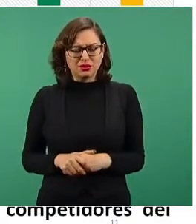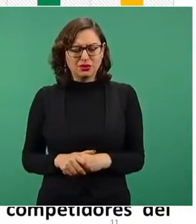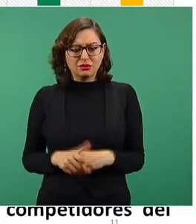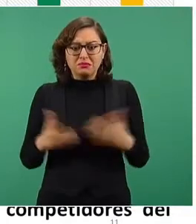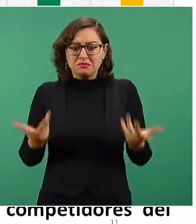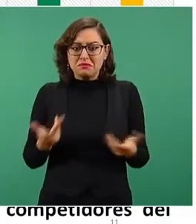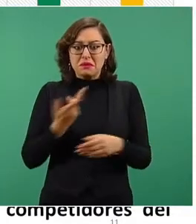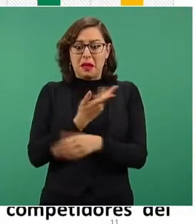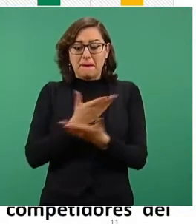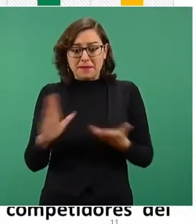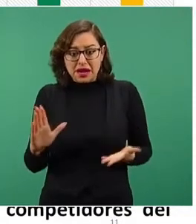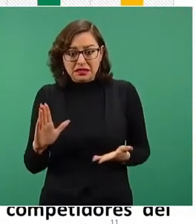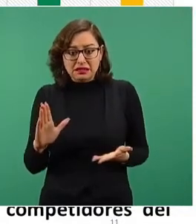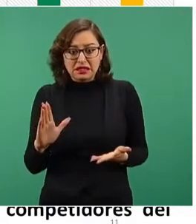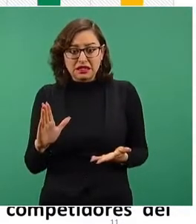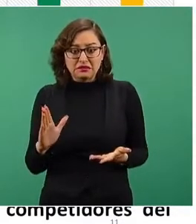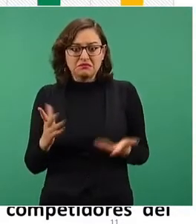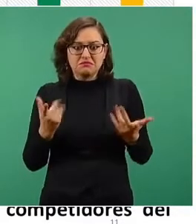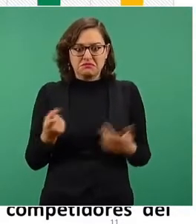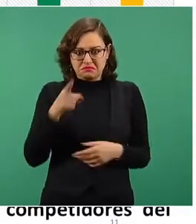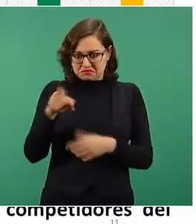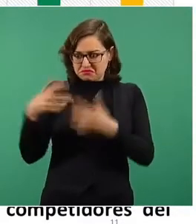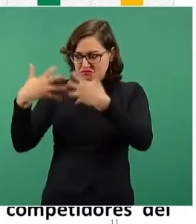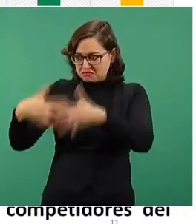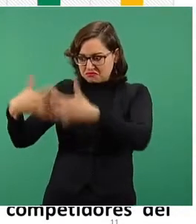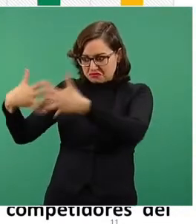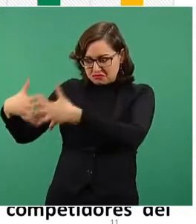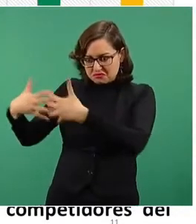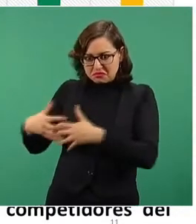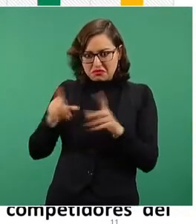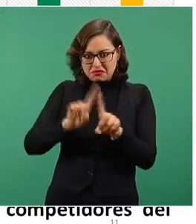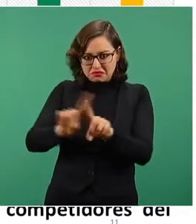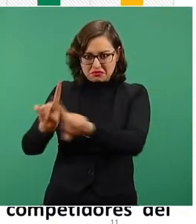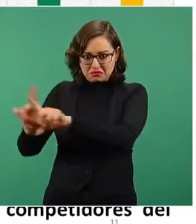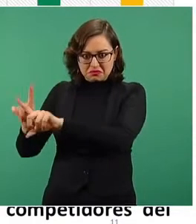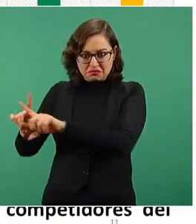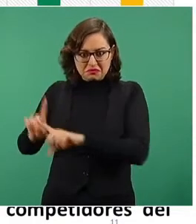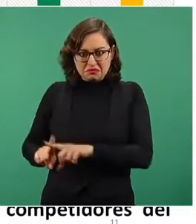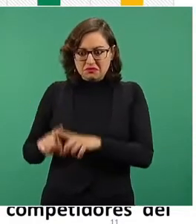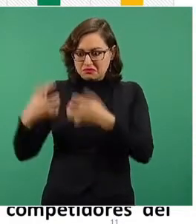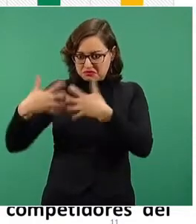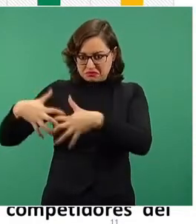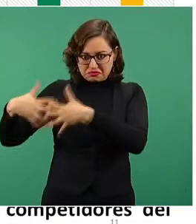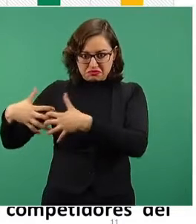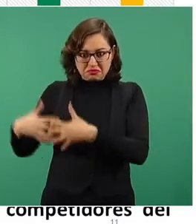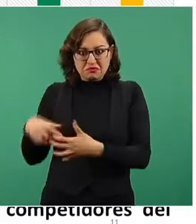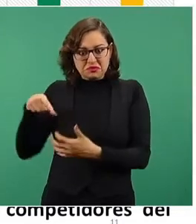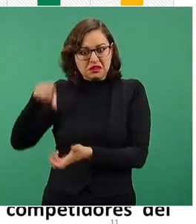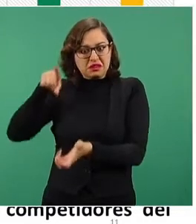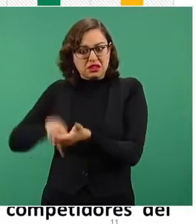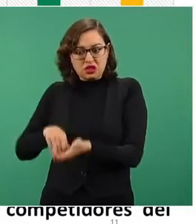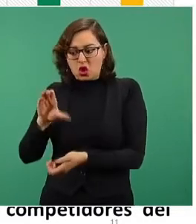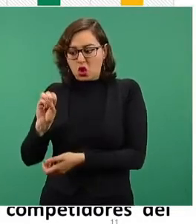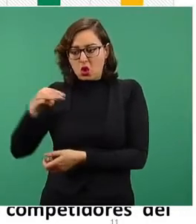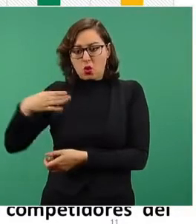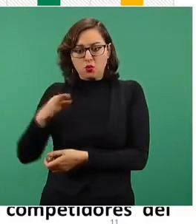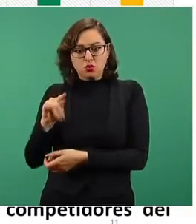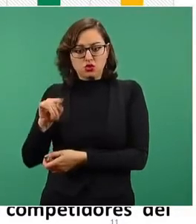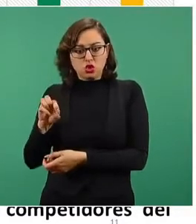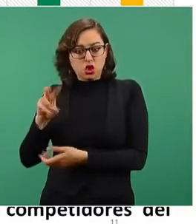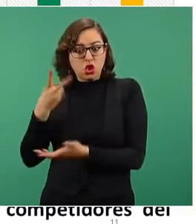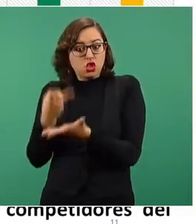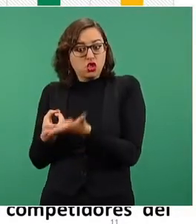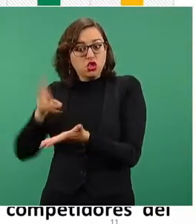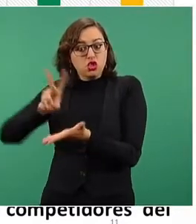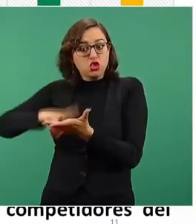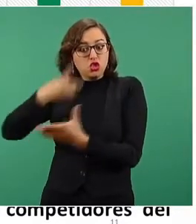Y además, esas plantas que generan hoy con combustóleo tienen un combustóleo dual, pueden usar